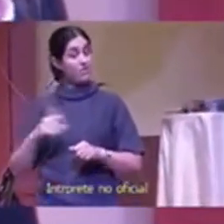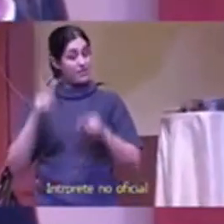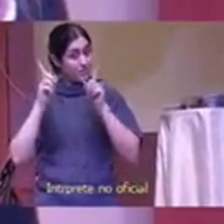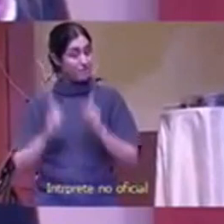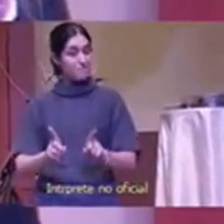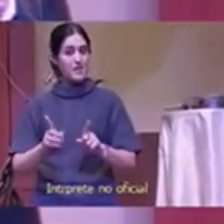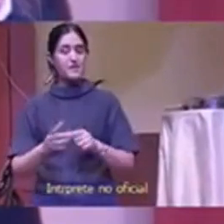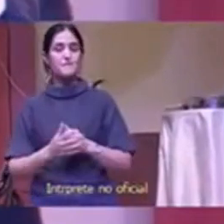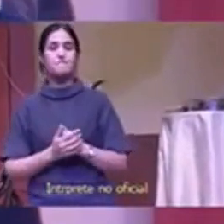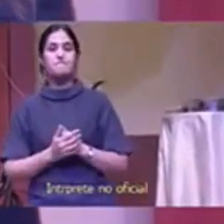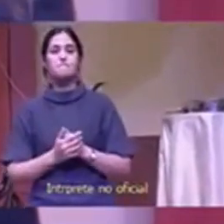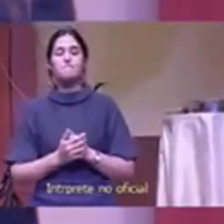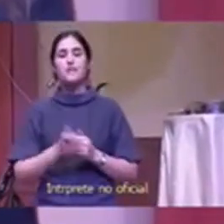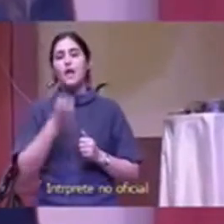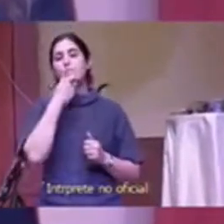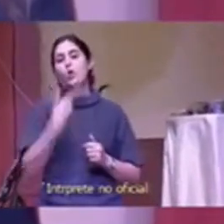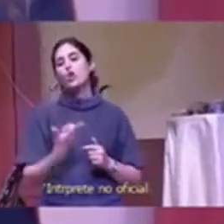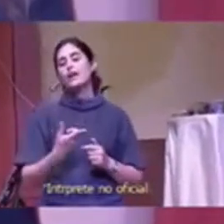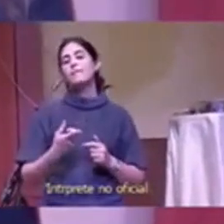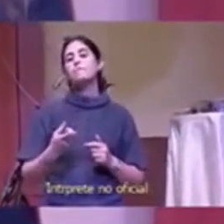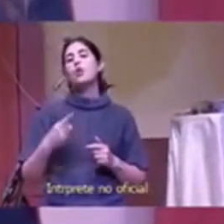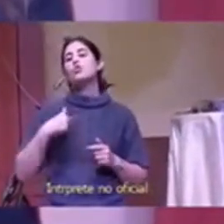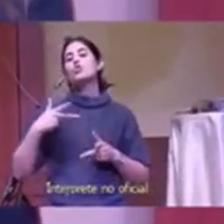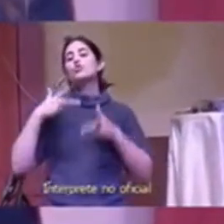escriban un libro de 28 capítulos